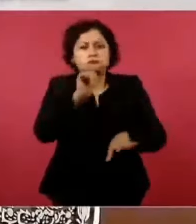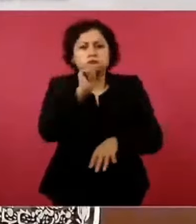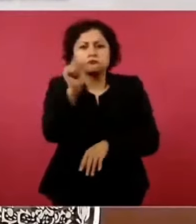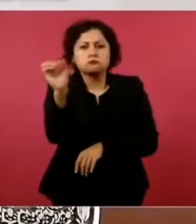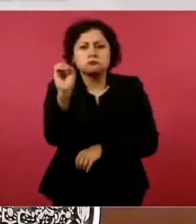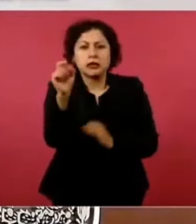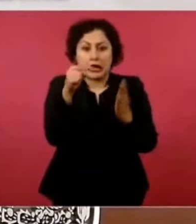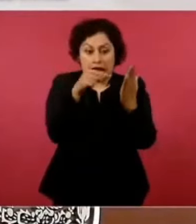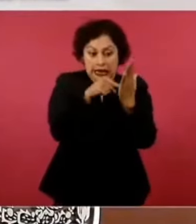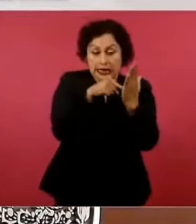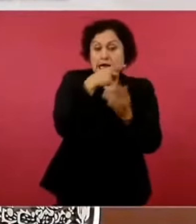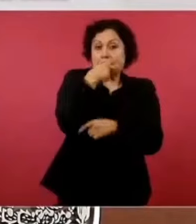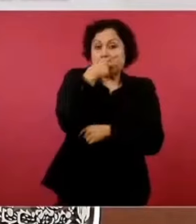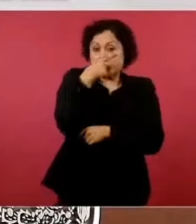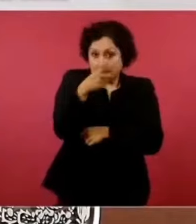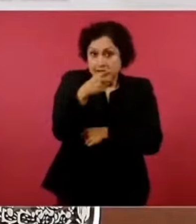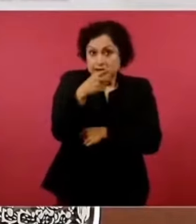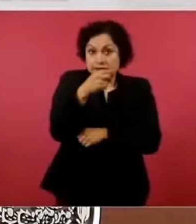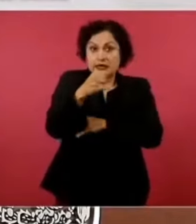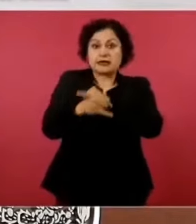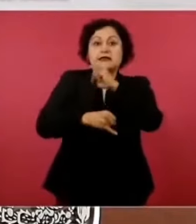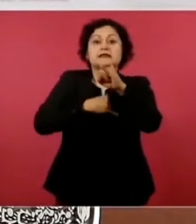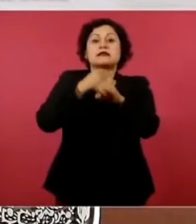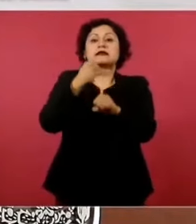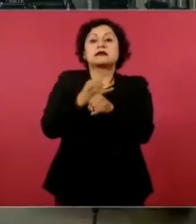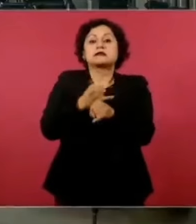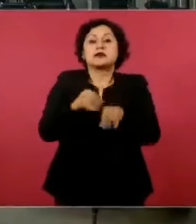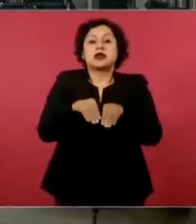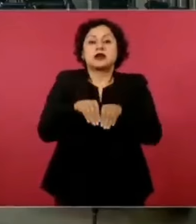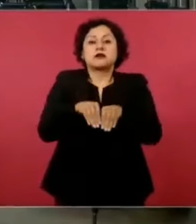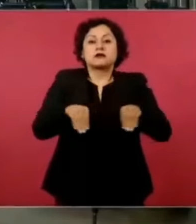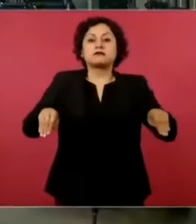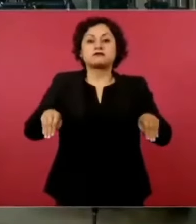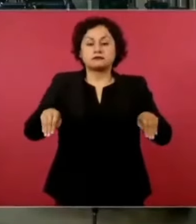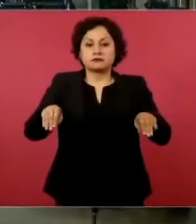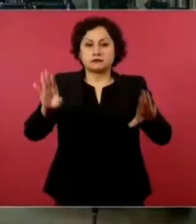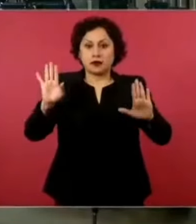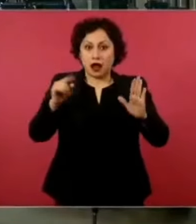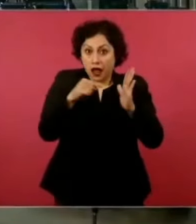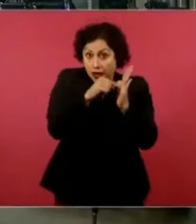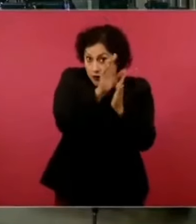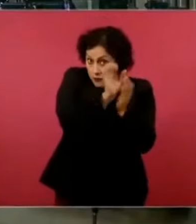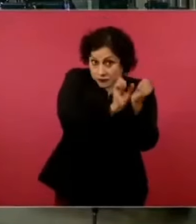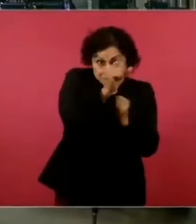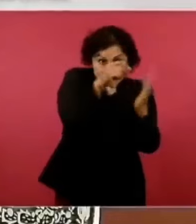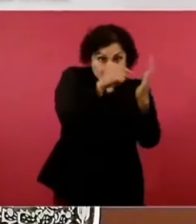internacional. Eso está en el artículo siete de la Constitución.